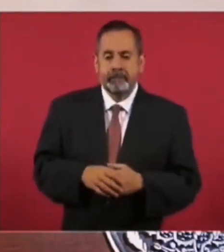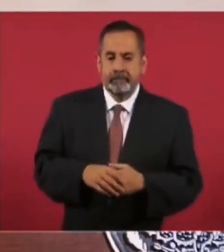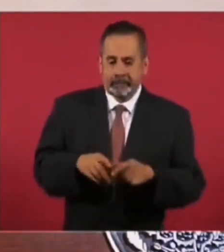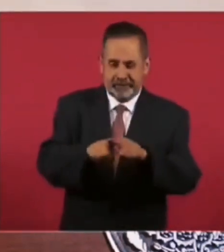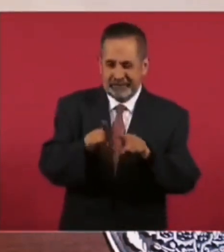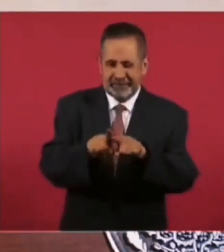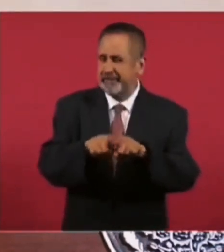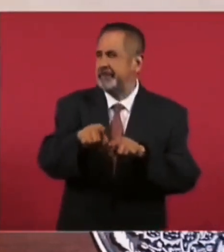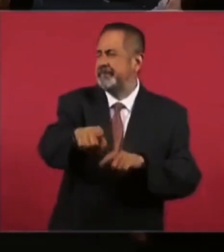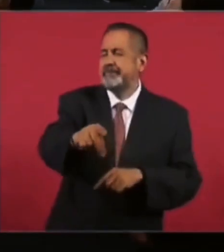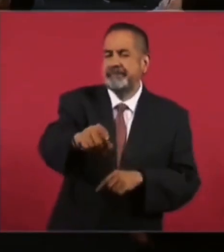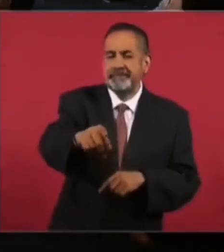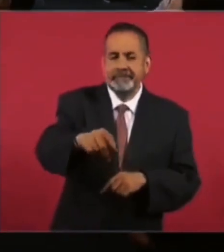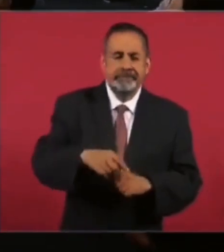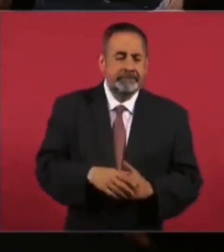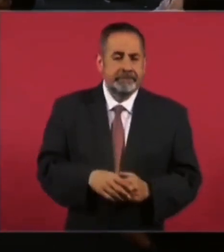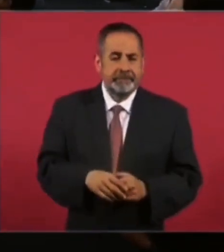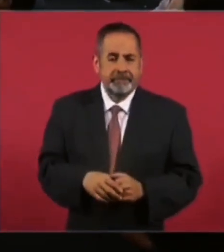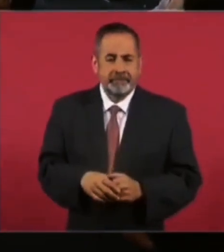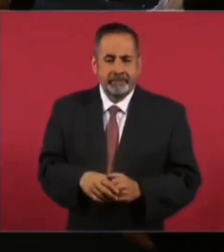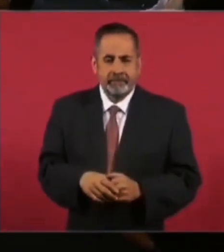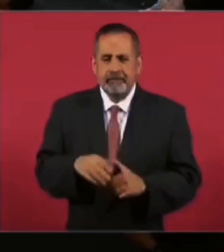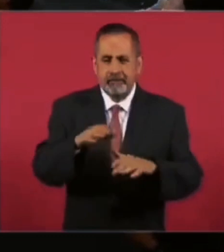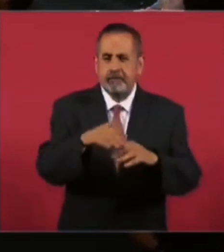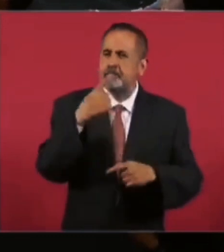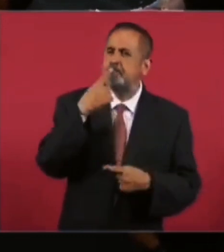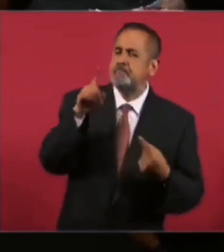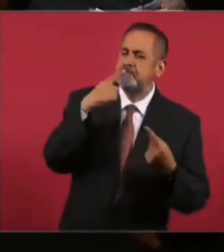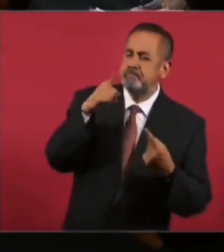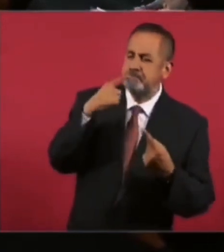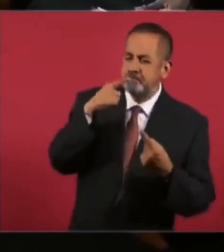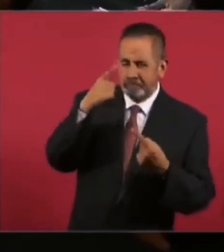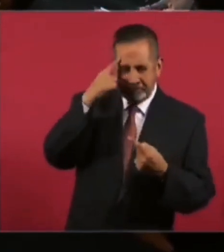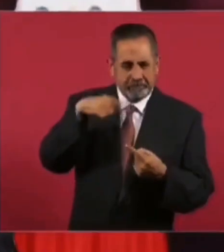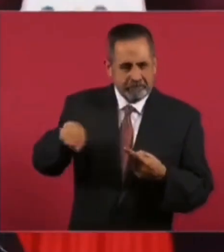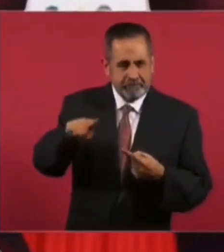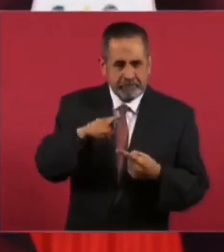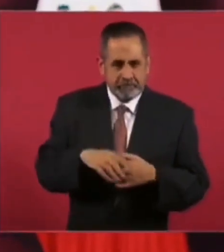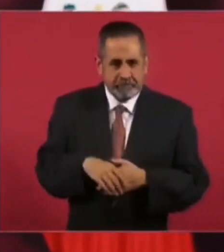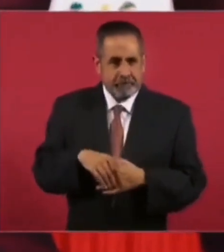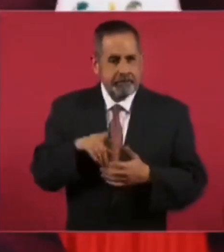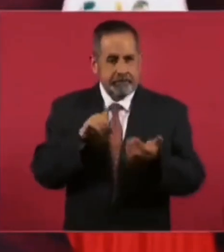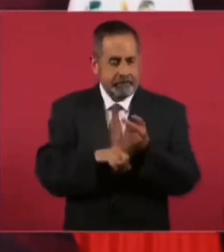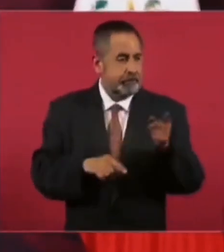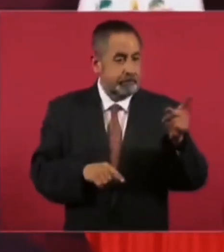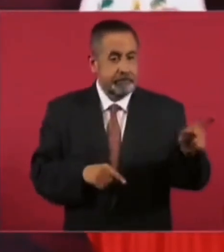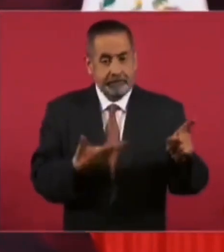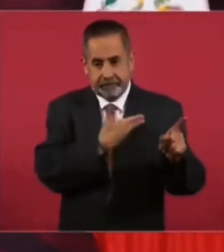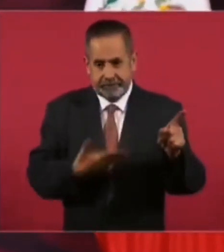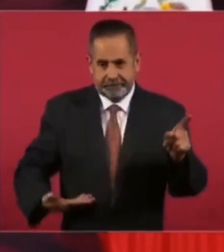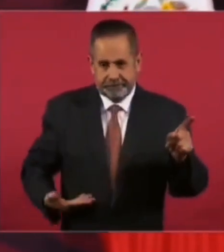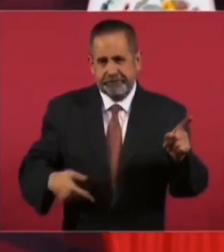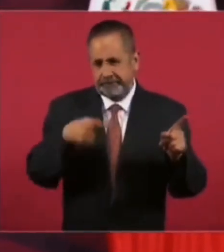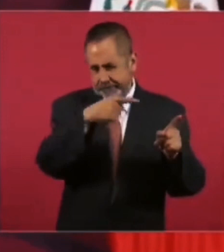llegaron las controversias, le llegaron a la presidenta las